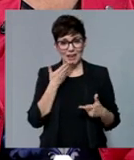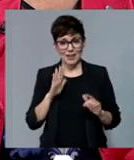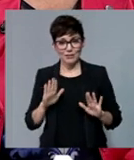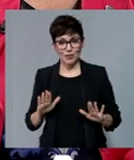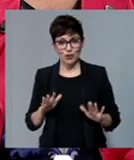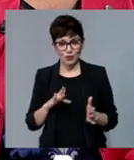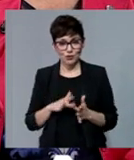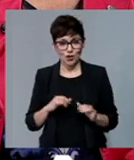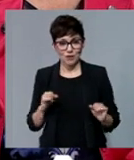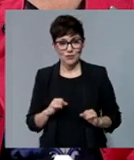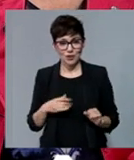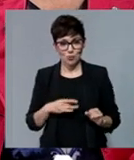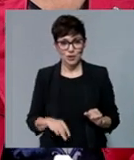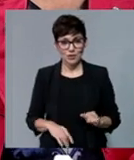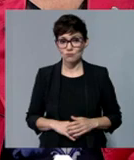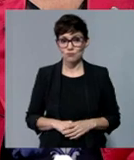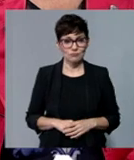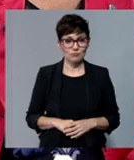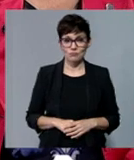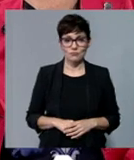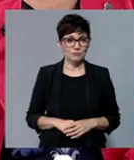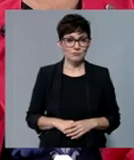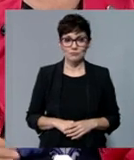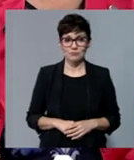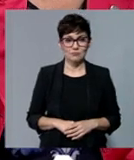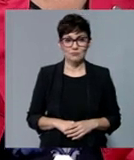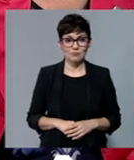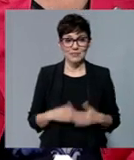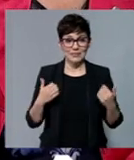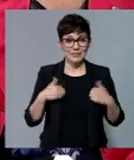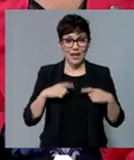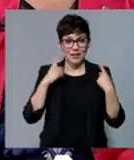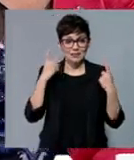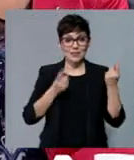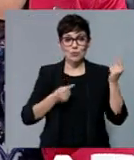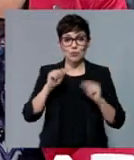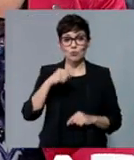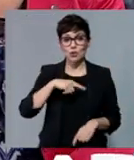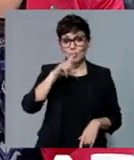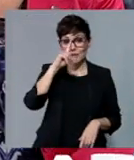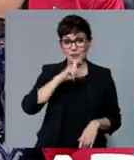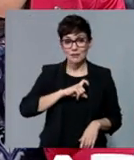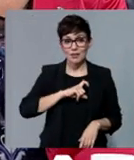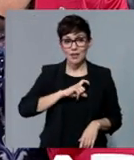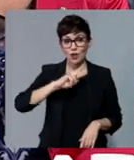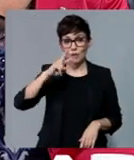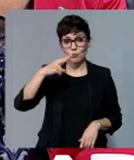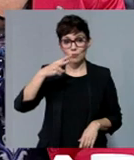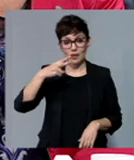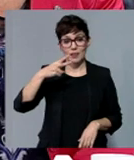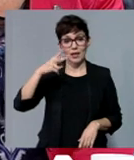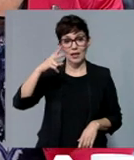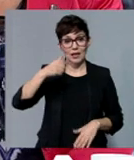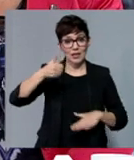invierno cuando llegue el frío? Lo más seguro es que no. Ya estamos intentando cerrar el presupuesto de este año y mi vicerector de Economía ya te puedo